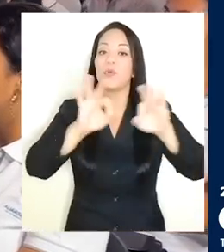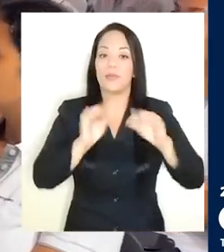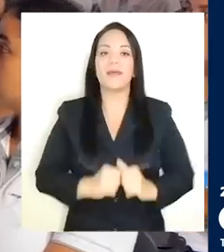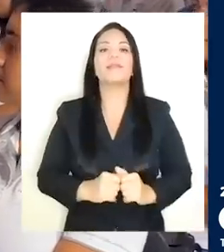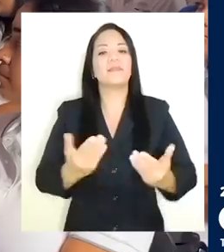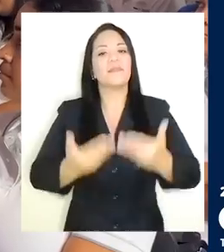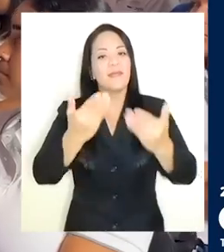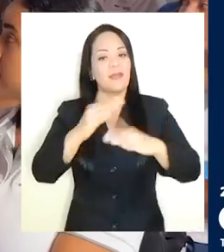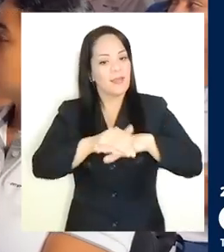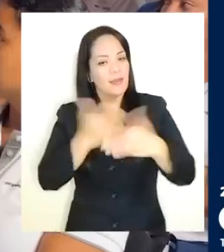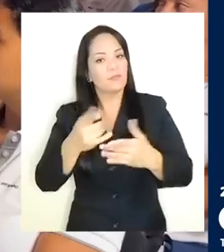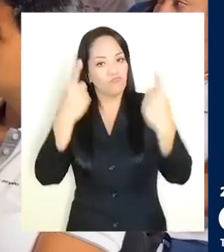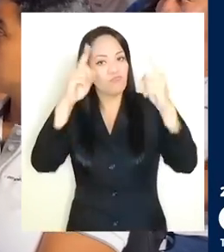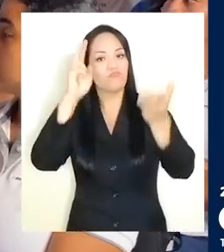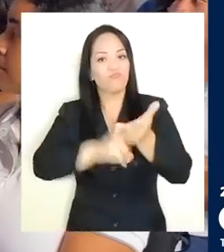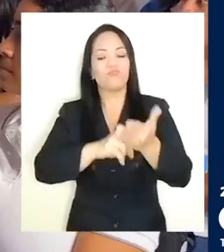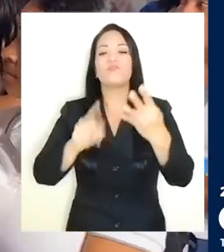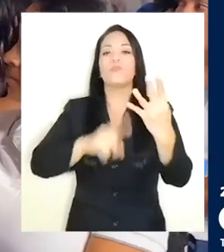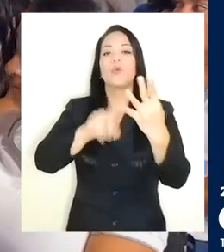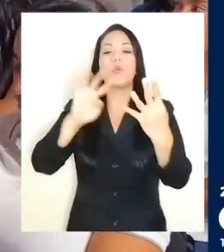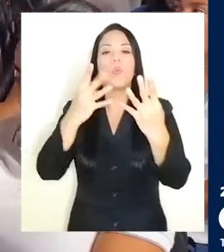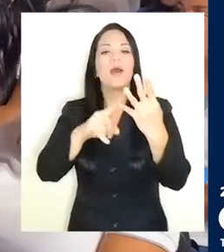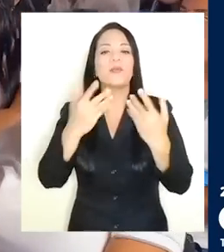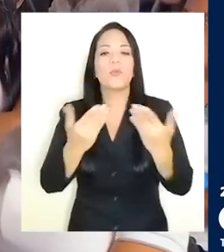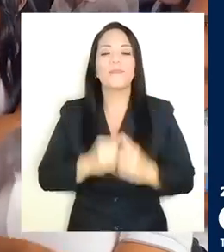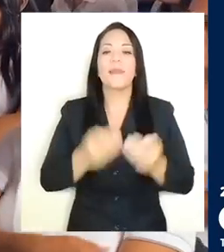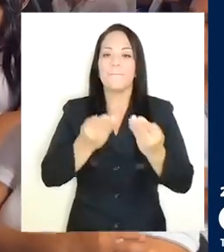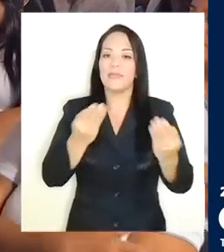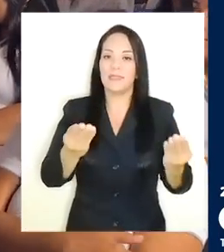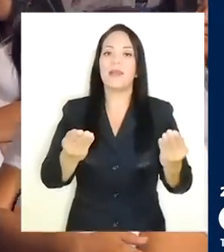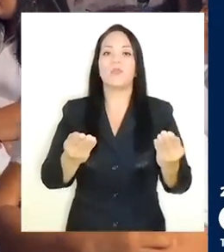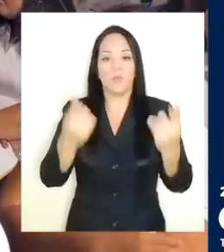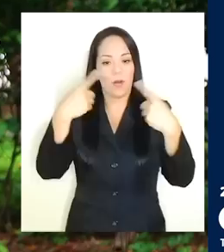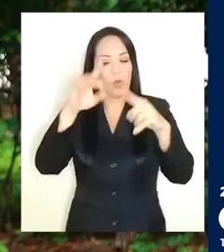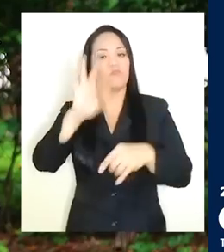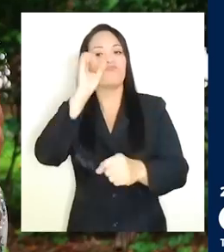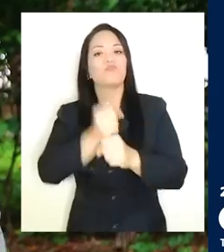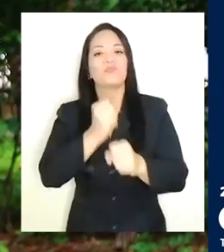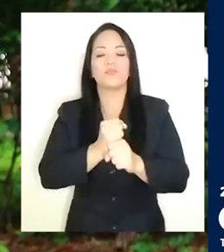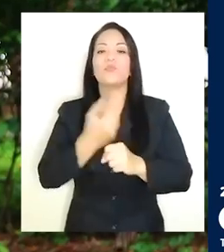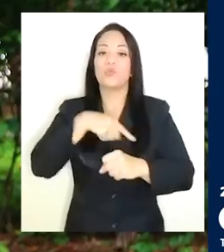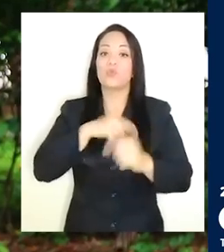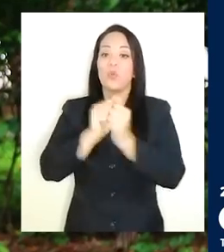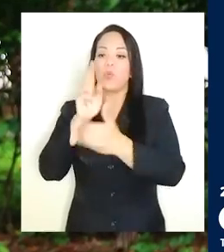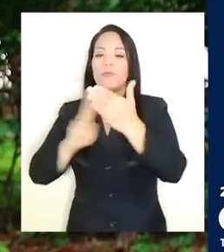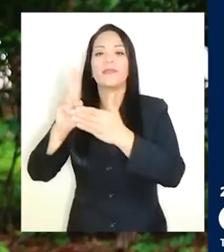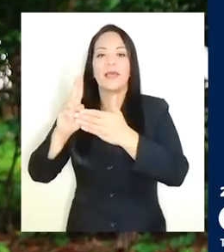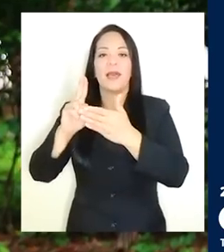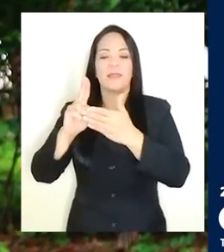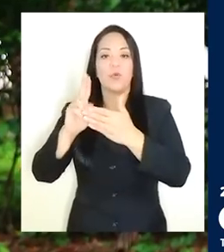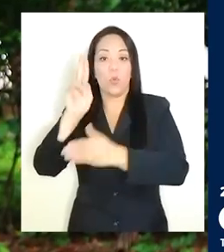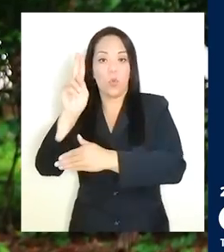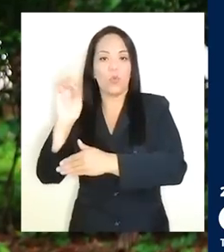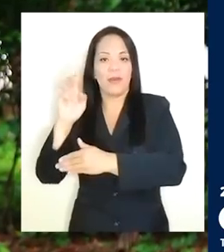para justamente darle su inglés para la empleabilidad. Y el cuarto es el Bachillerato para la Empleabilidad, que estamos lanzando junto con la Universidad Estatal